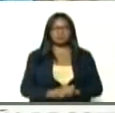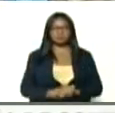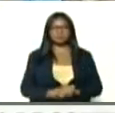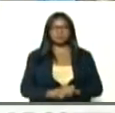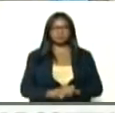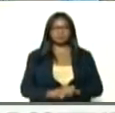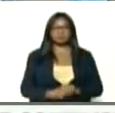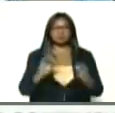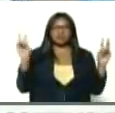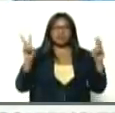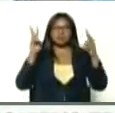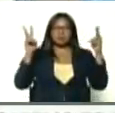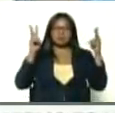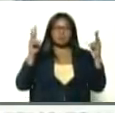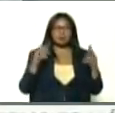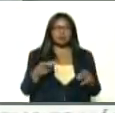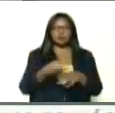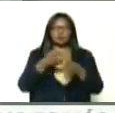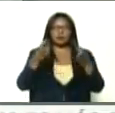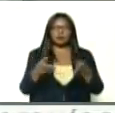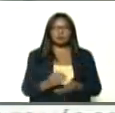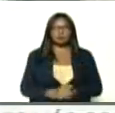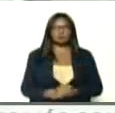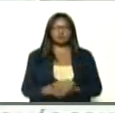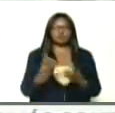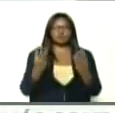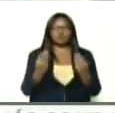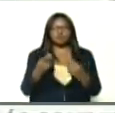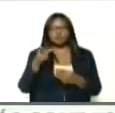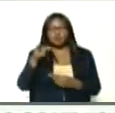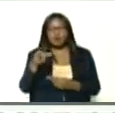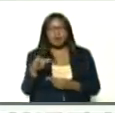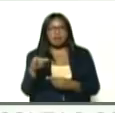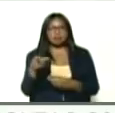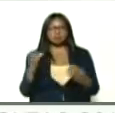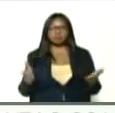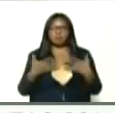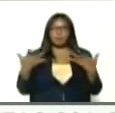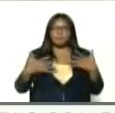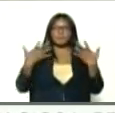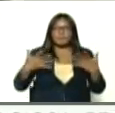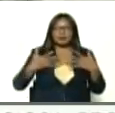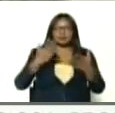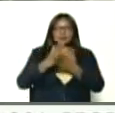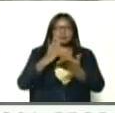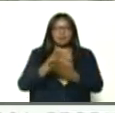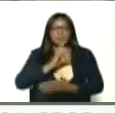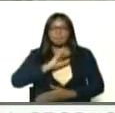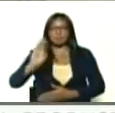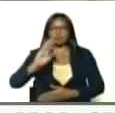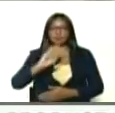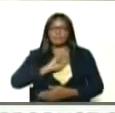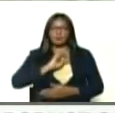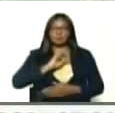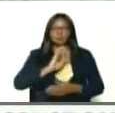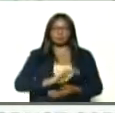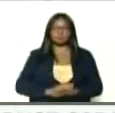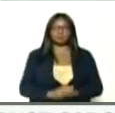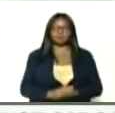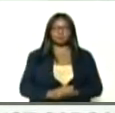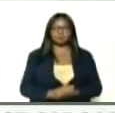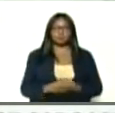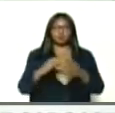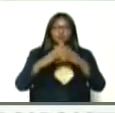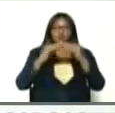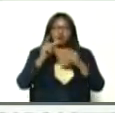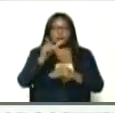que viva, justo, no ver a Pietri, bueno, siempre tan, efusivo, emotivo, patriota, todo el